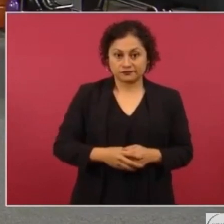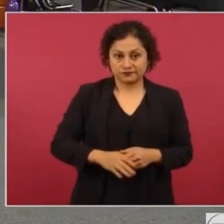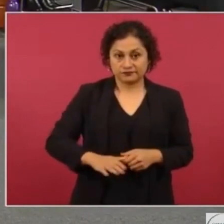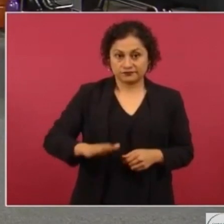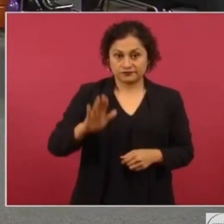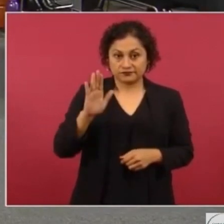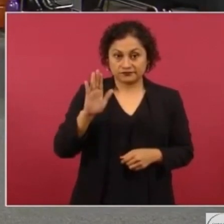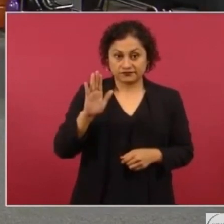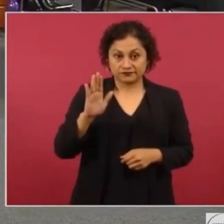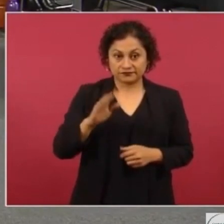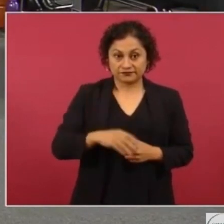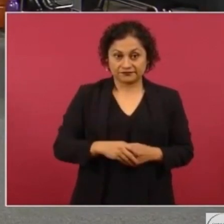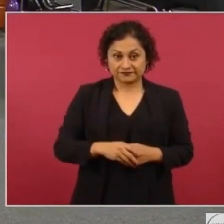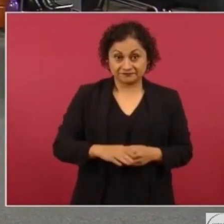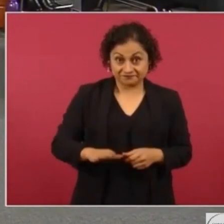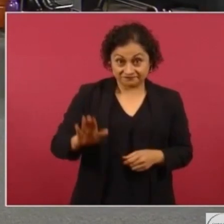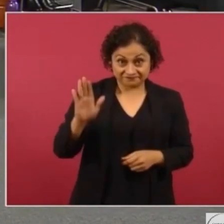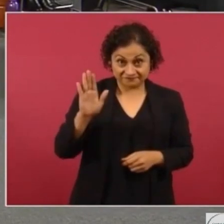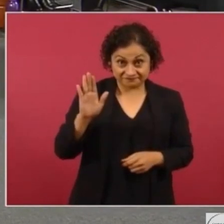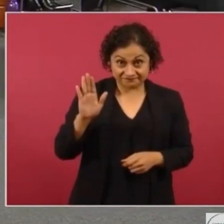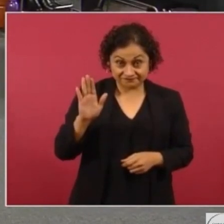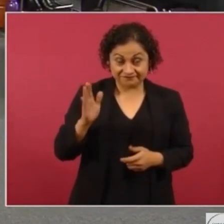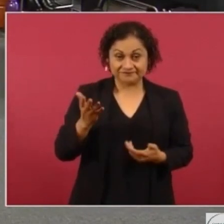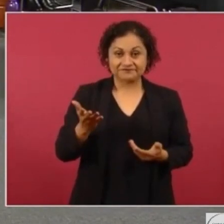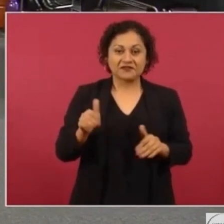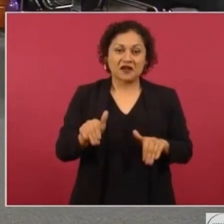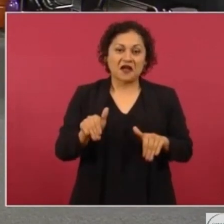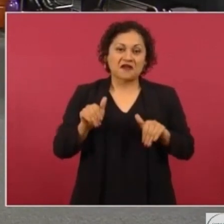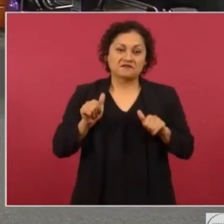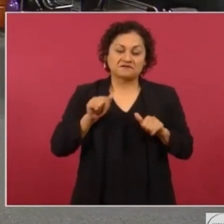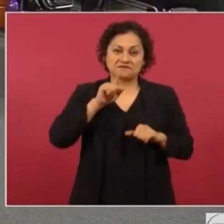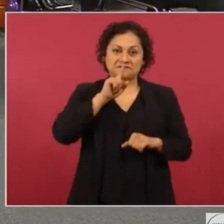Ah, no. No, no. Ah, los que se abstengan.